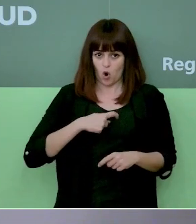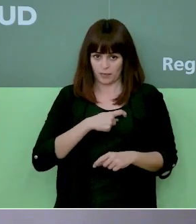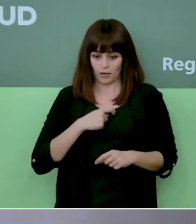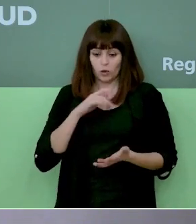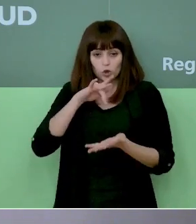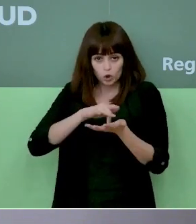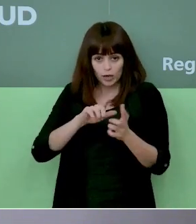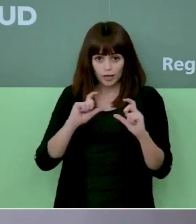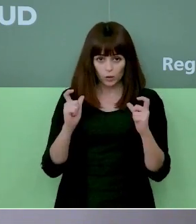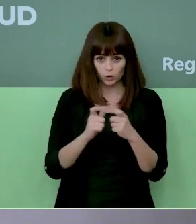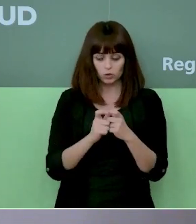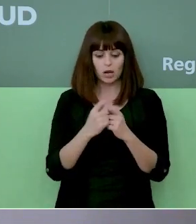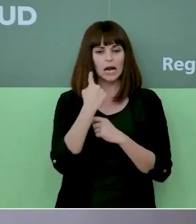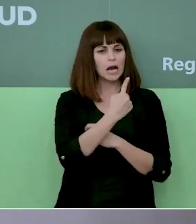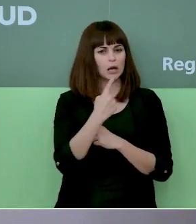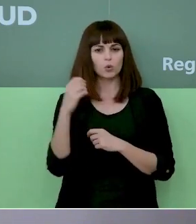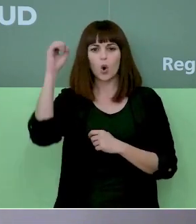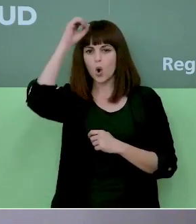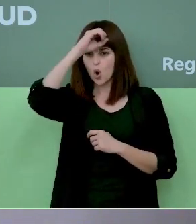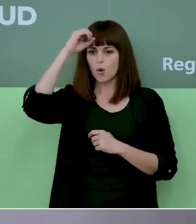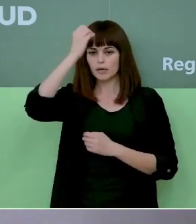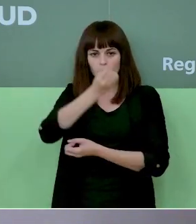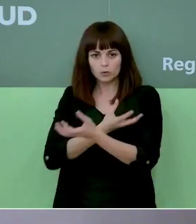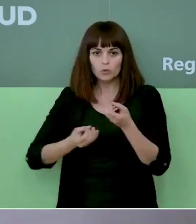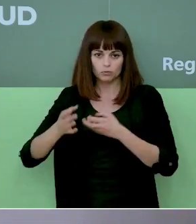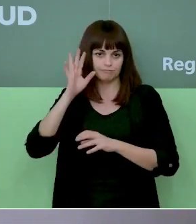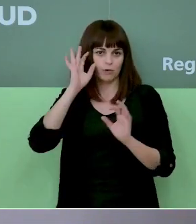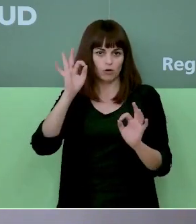reunimos y cada uno opinamos y lógicamente